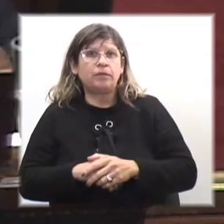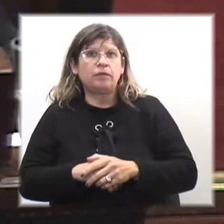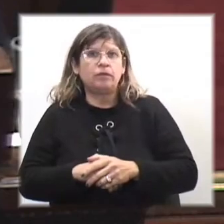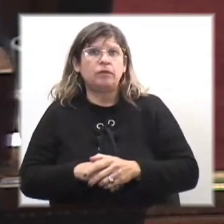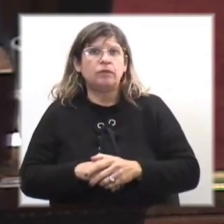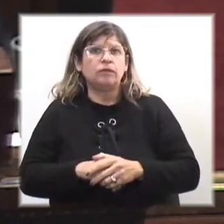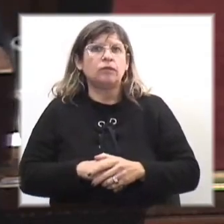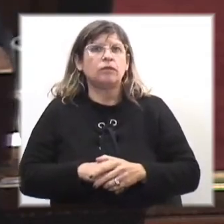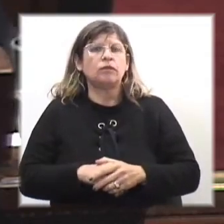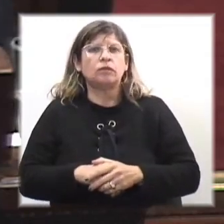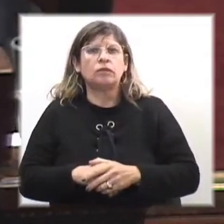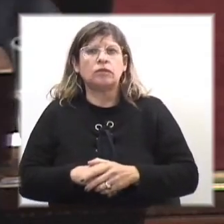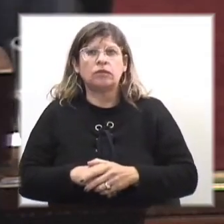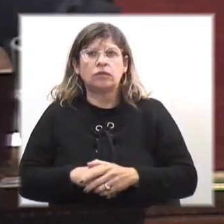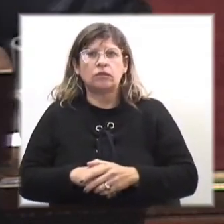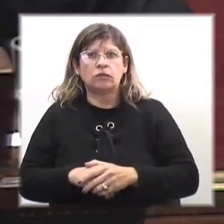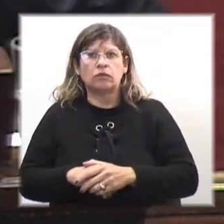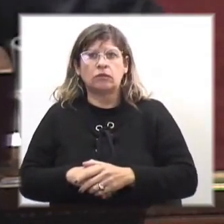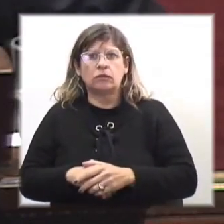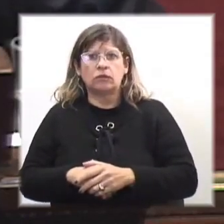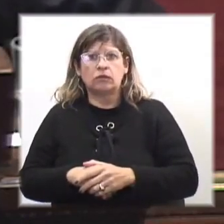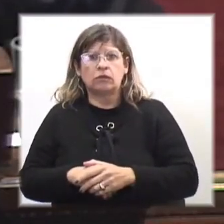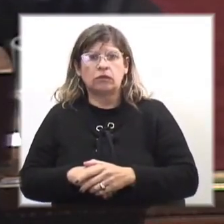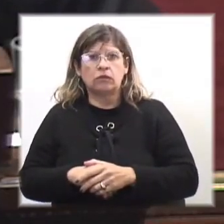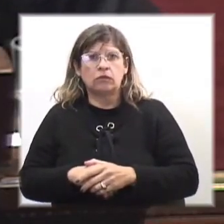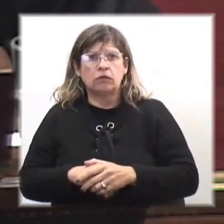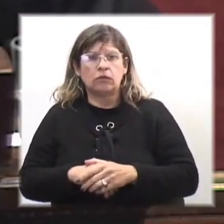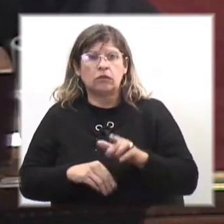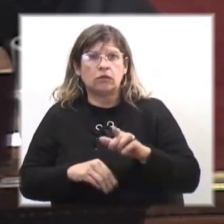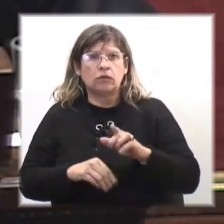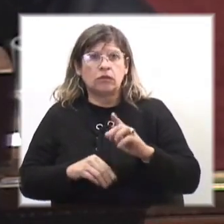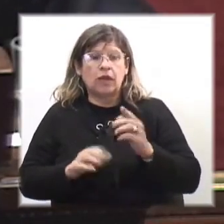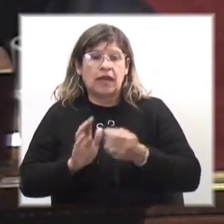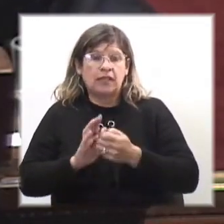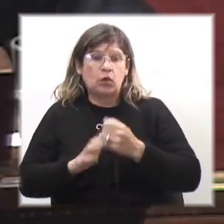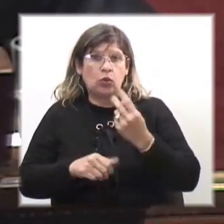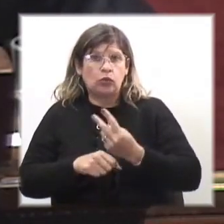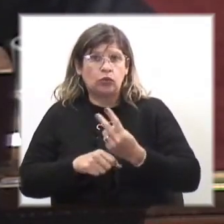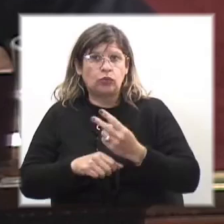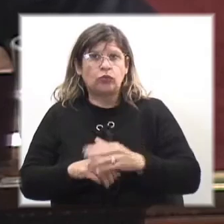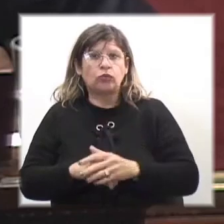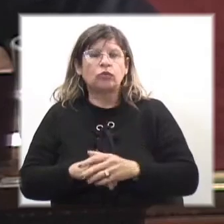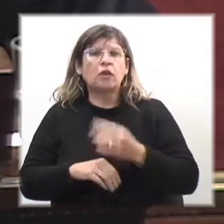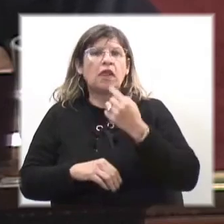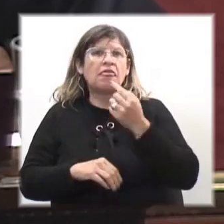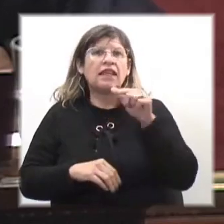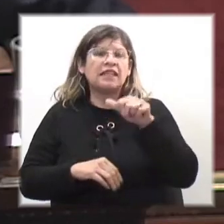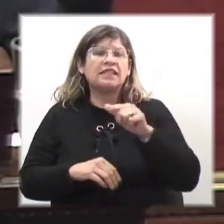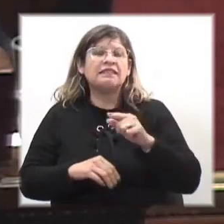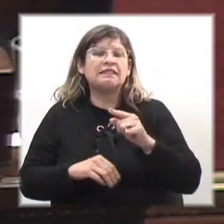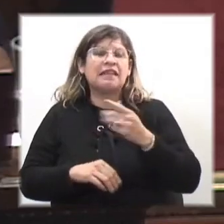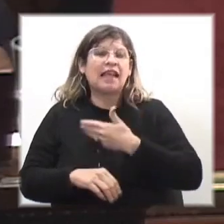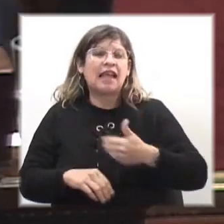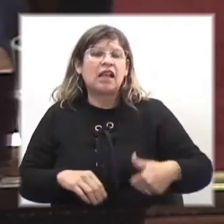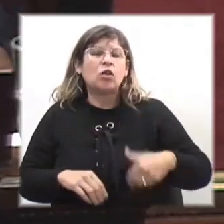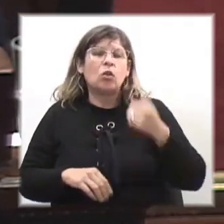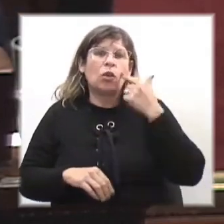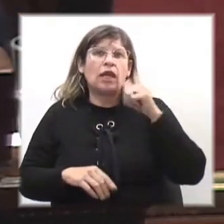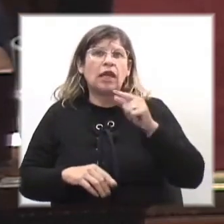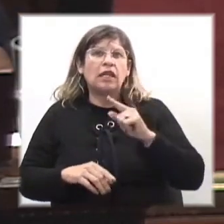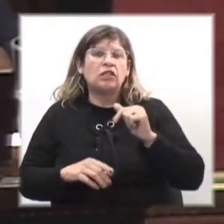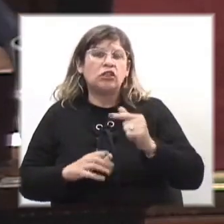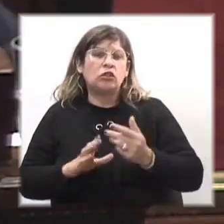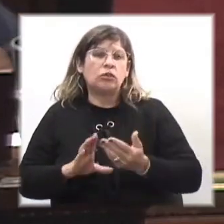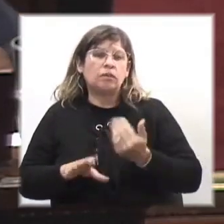En el artículo 2º, dice que el empleador liquidará el monto de las propinas